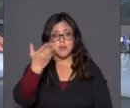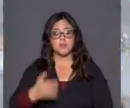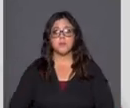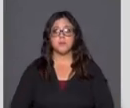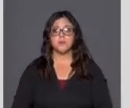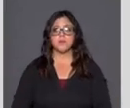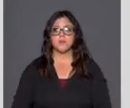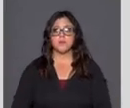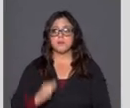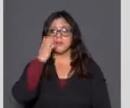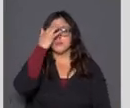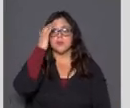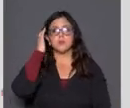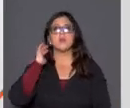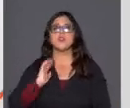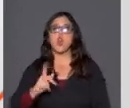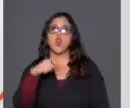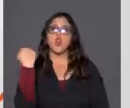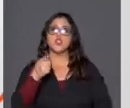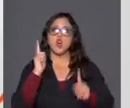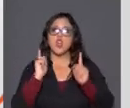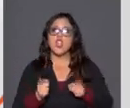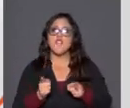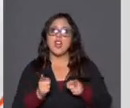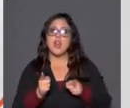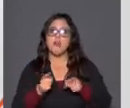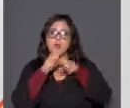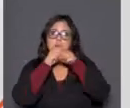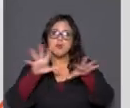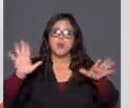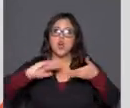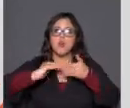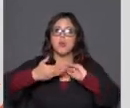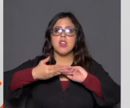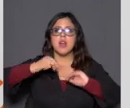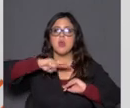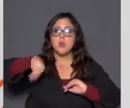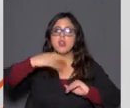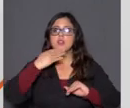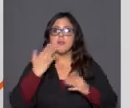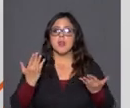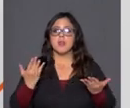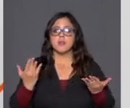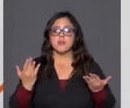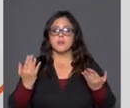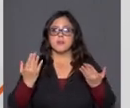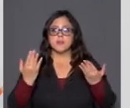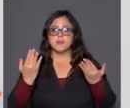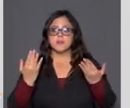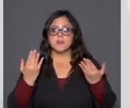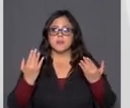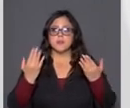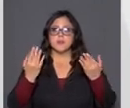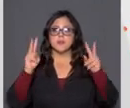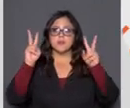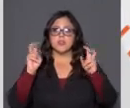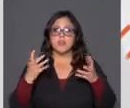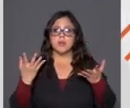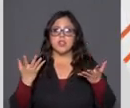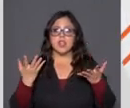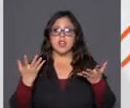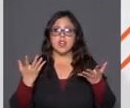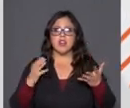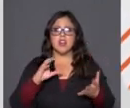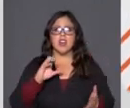Nosotros tenemos que llegar a nuestras comunidades, llegar a través de nuestro Nucham, de nuestro Chagún,